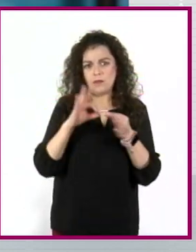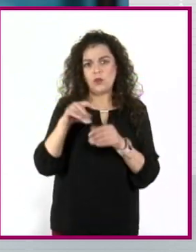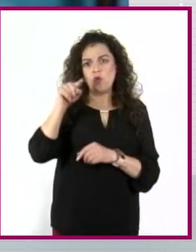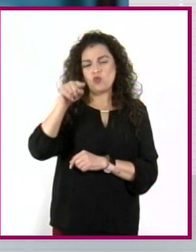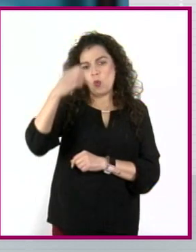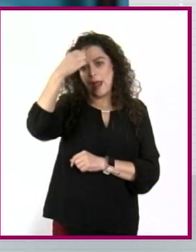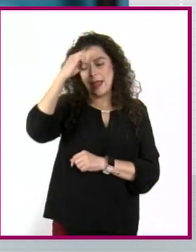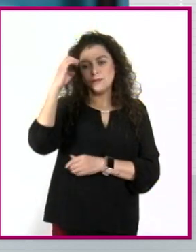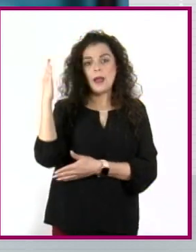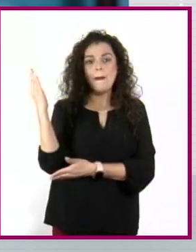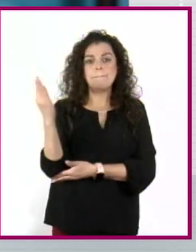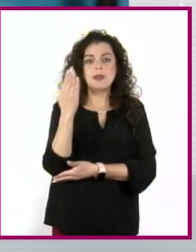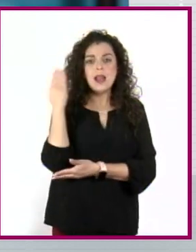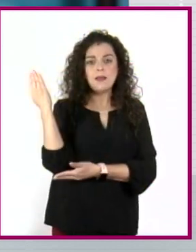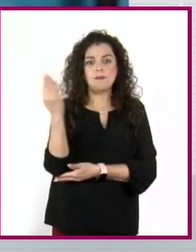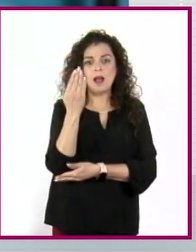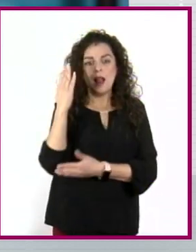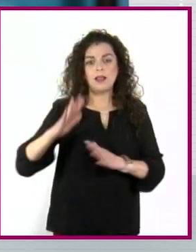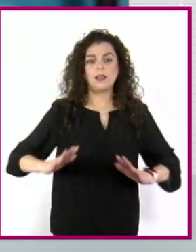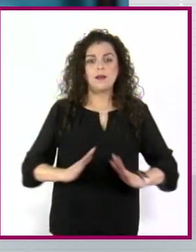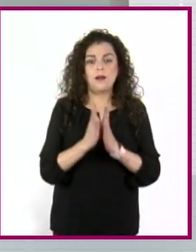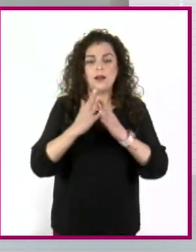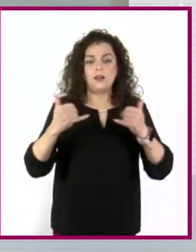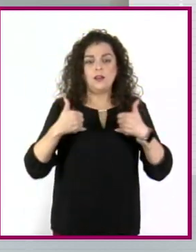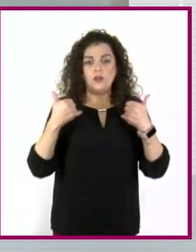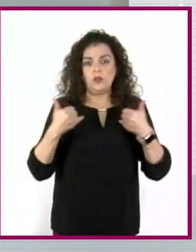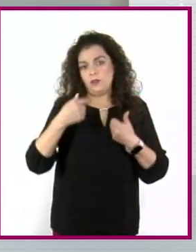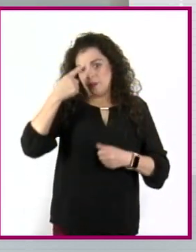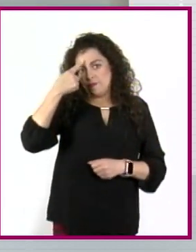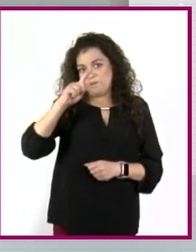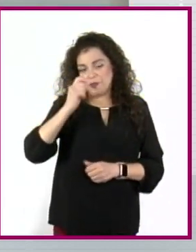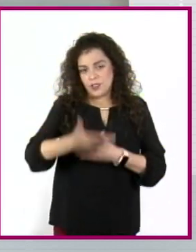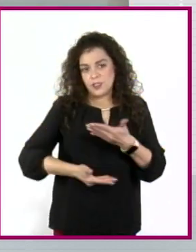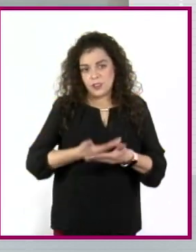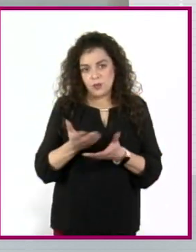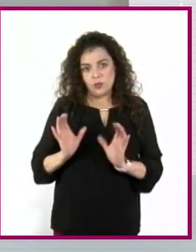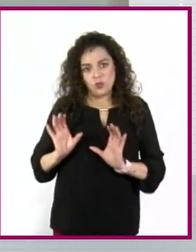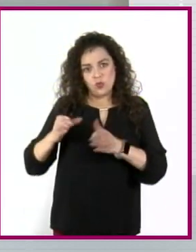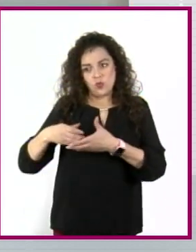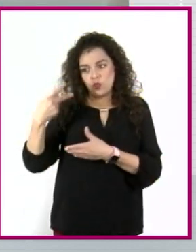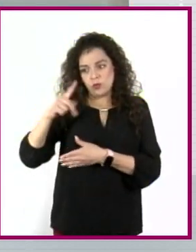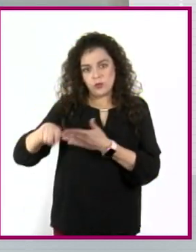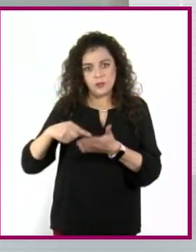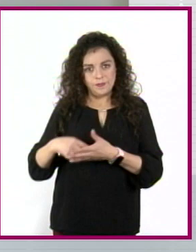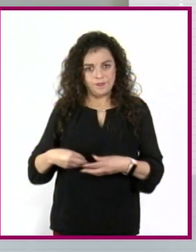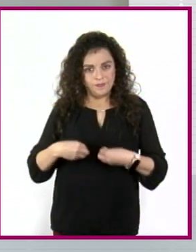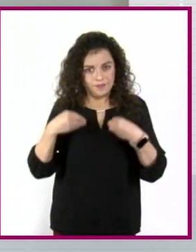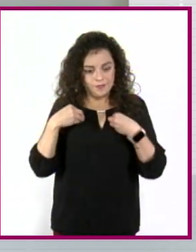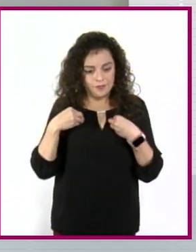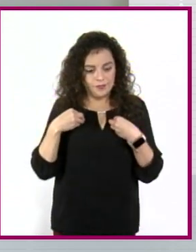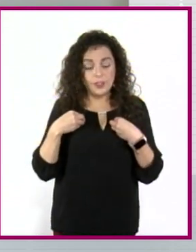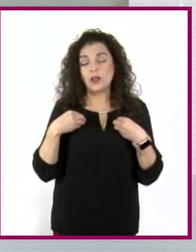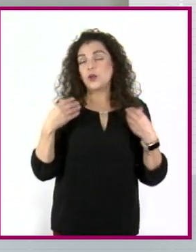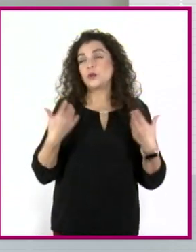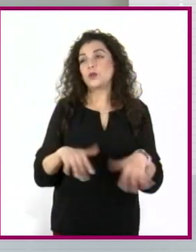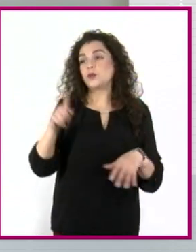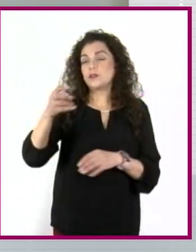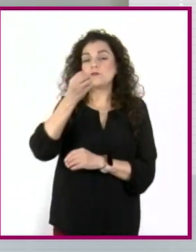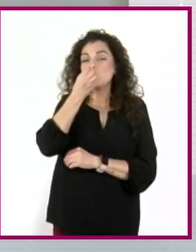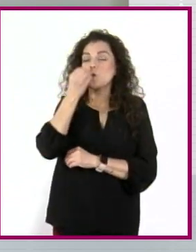experiencia en Milpalta y la participación de los jóvenes al servicio de la comunidad. Ay, pues, esa es una experiencia bien padre,